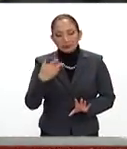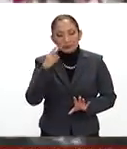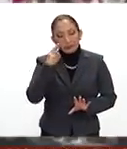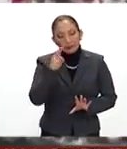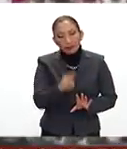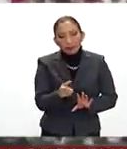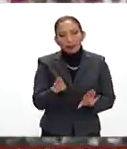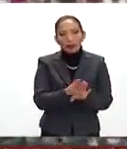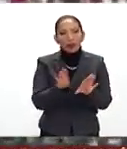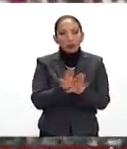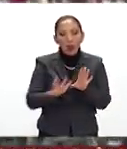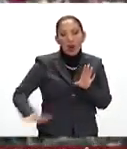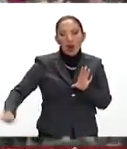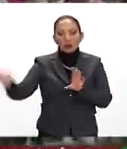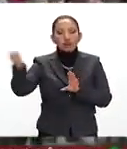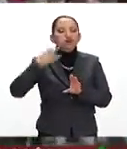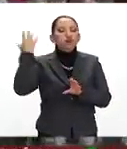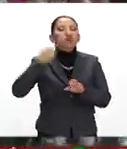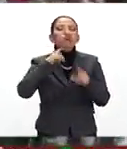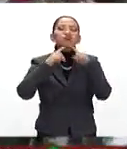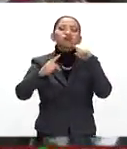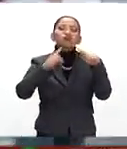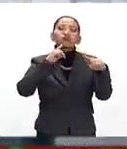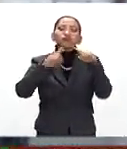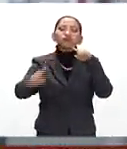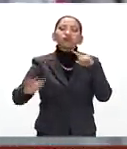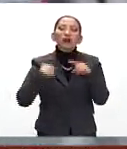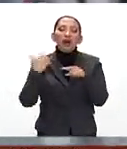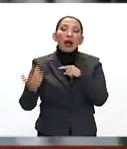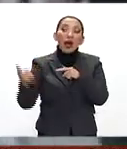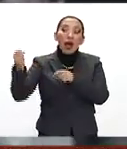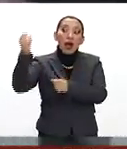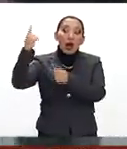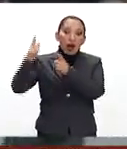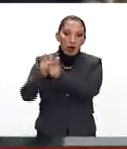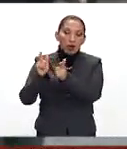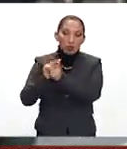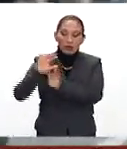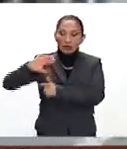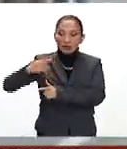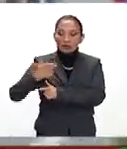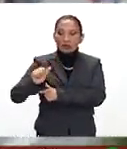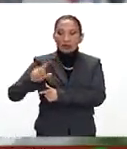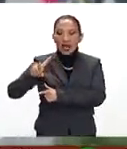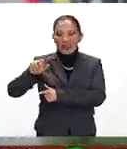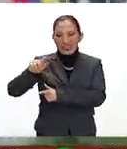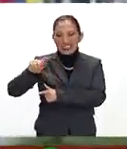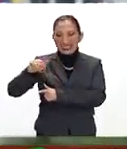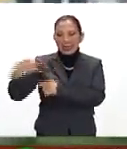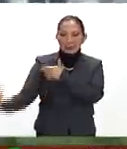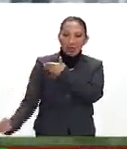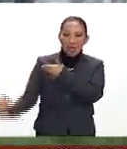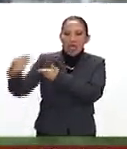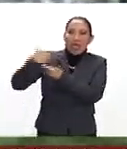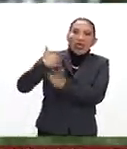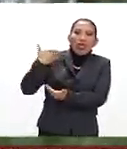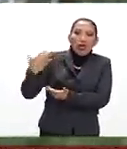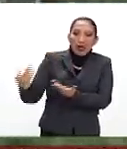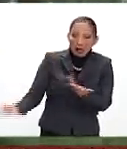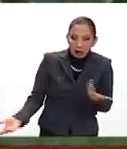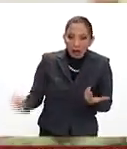en plena sesión de la Asamblea Nacional, pues grupos chavistas accedieron